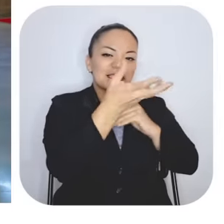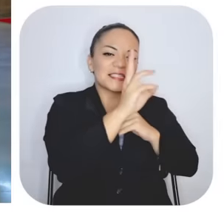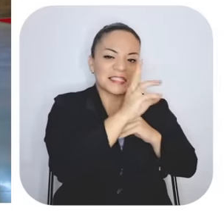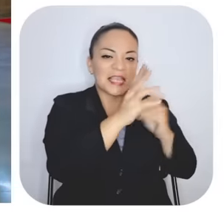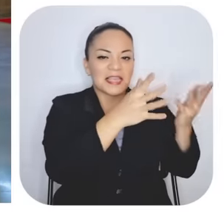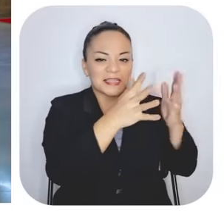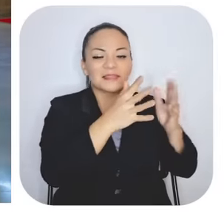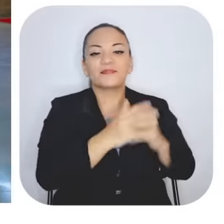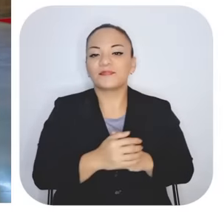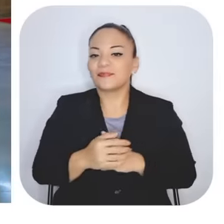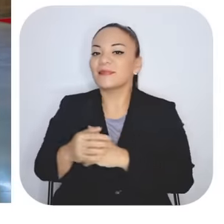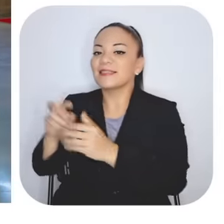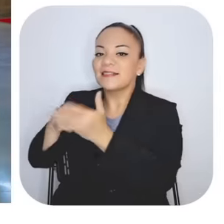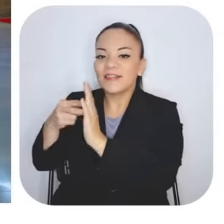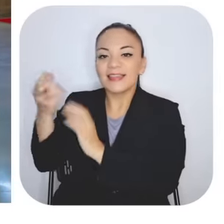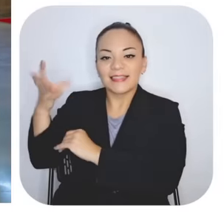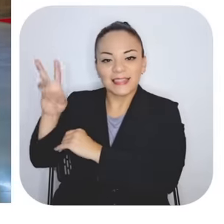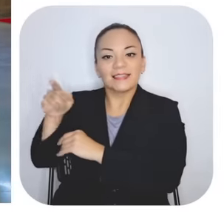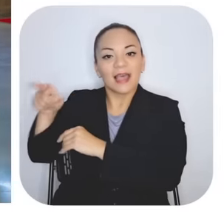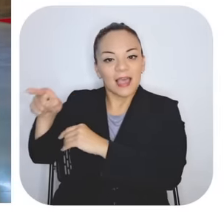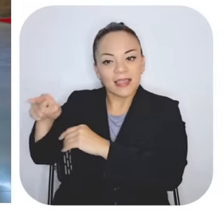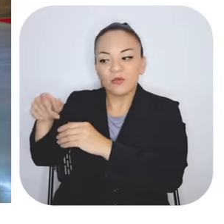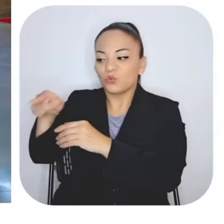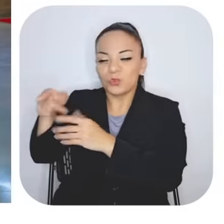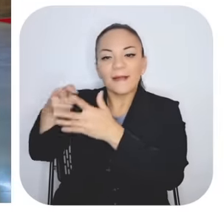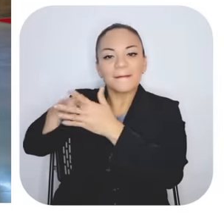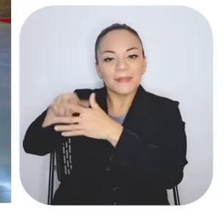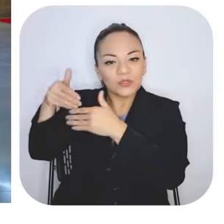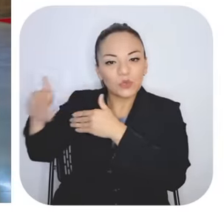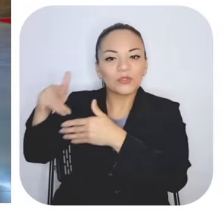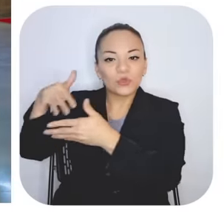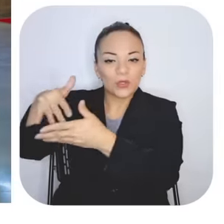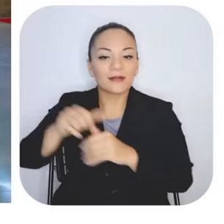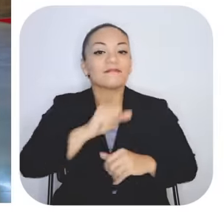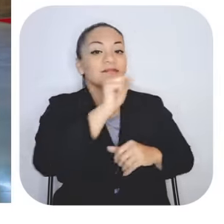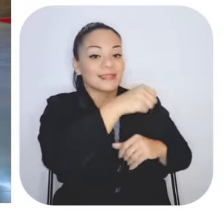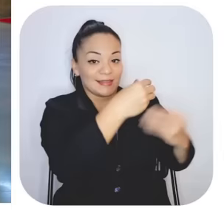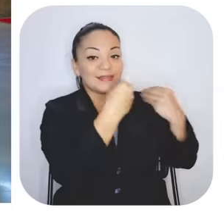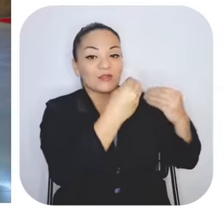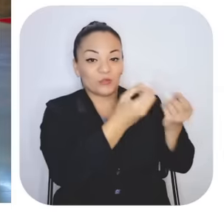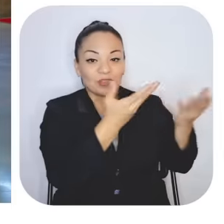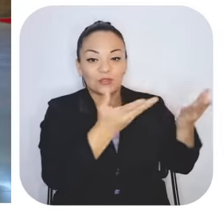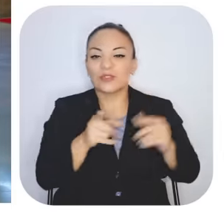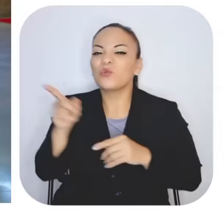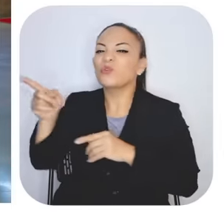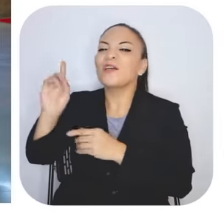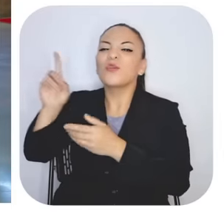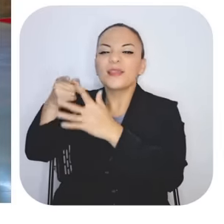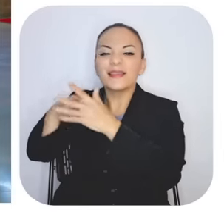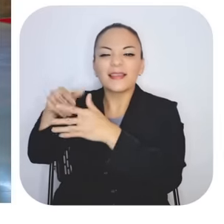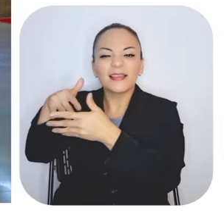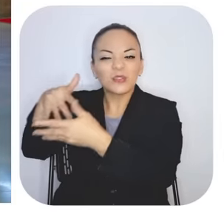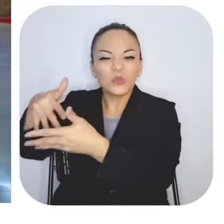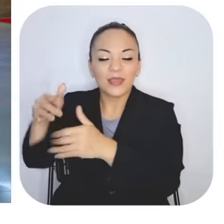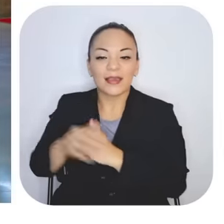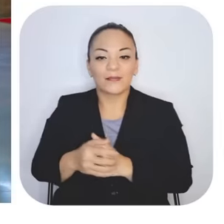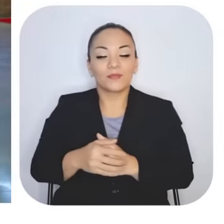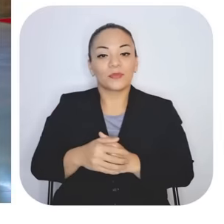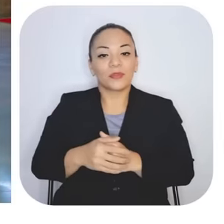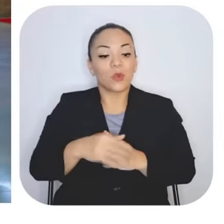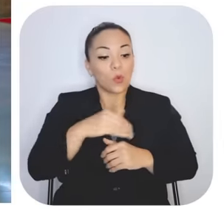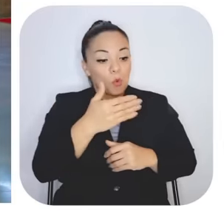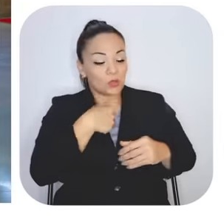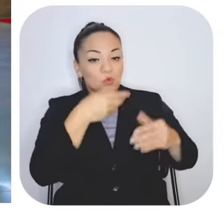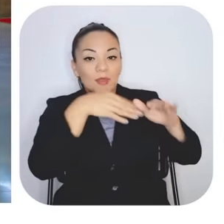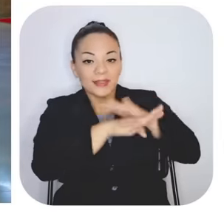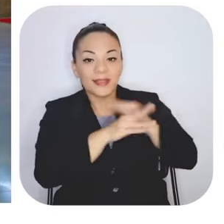16. Y ahí empezó a estudiar. Sí, me enseñaron muchas cosas. empezó a estudiar? Ya cuando entré, me